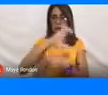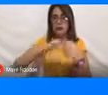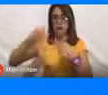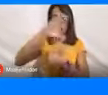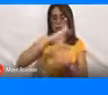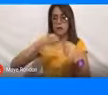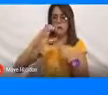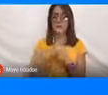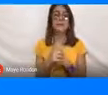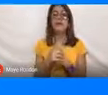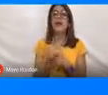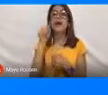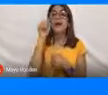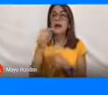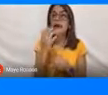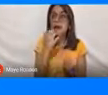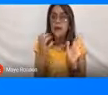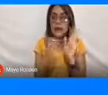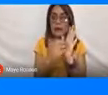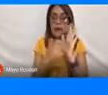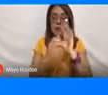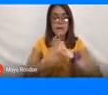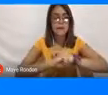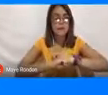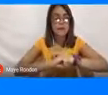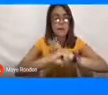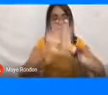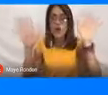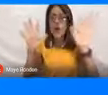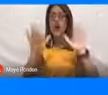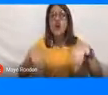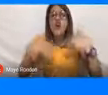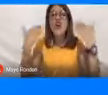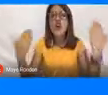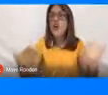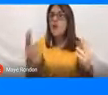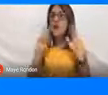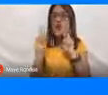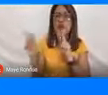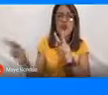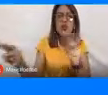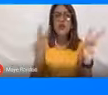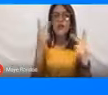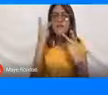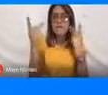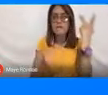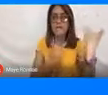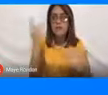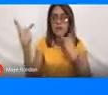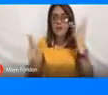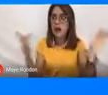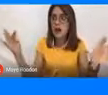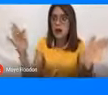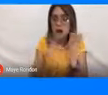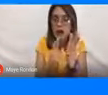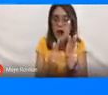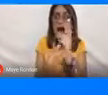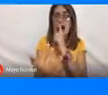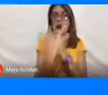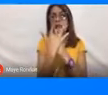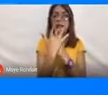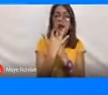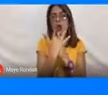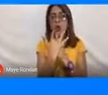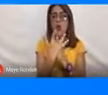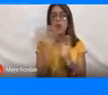Entonces aquí es el claro ejemplo de cómo la percepción de los visitantes afecta de una u